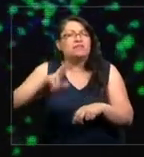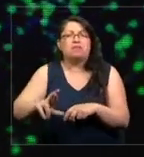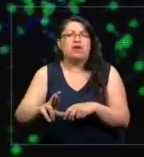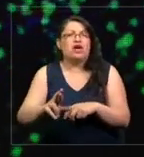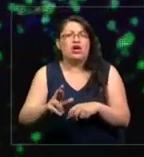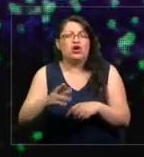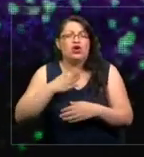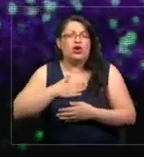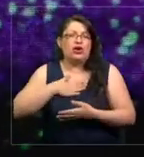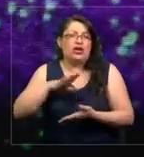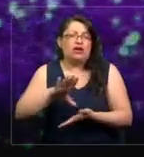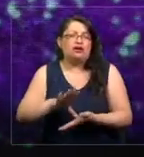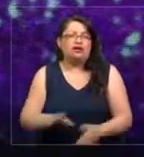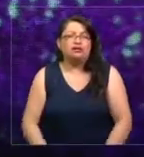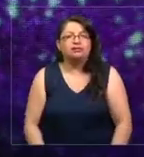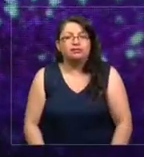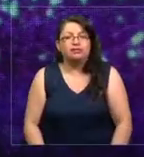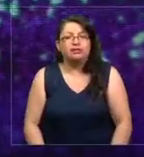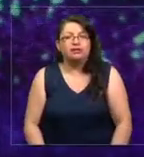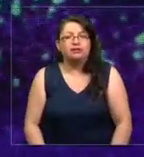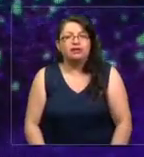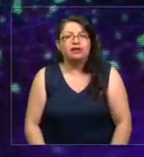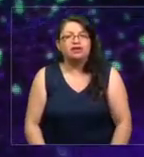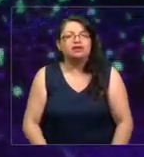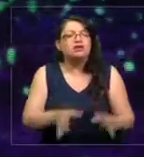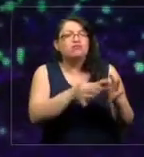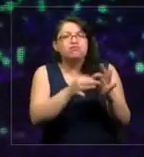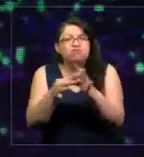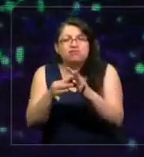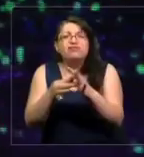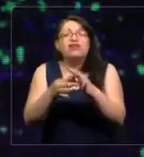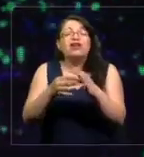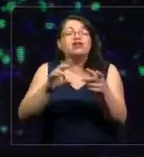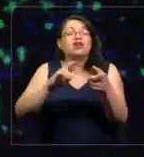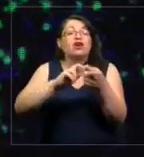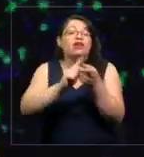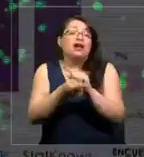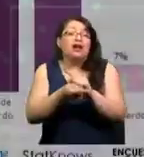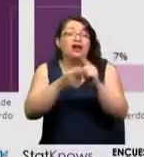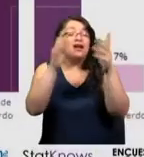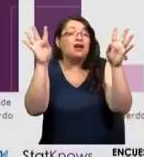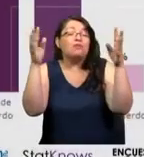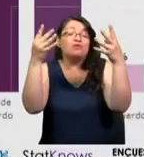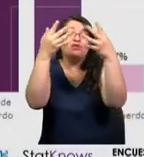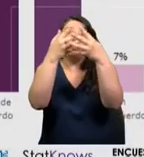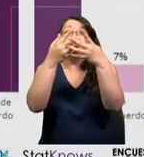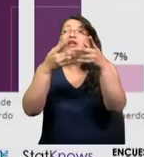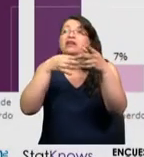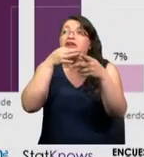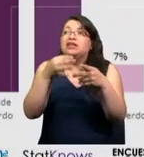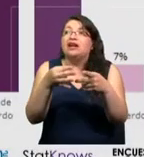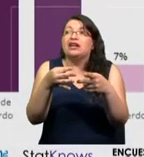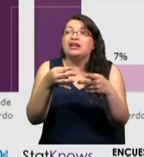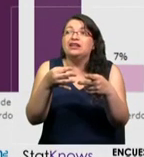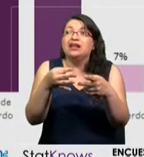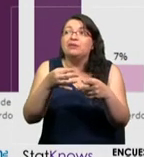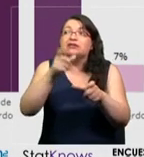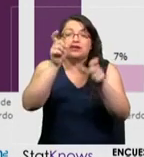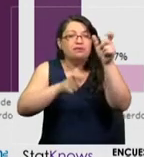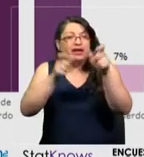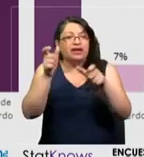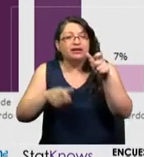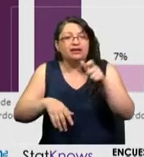en mi país. Y que los efectos del cambio climático afectarán principalmente a las personas más cuerdas. Es decir, hay